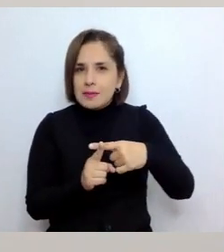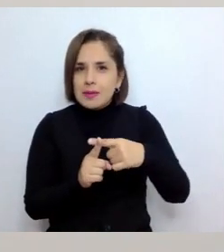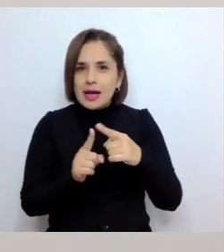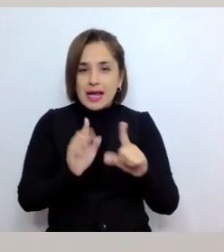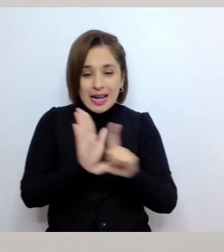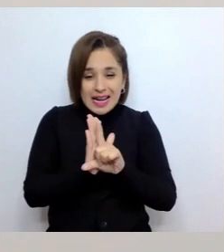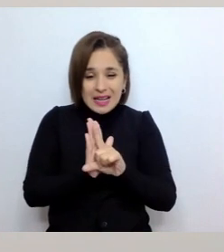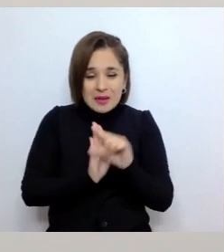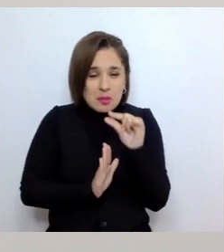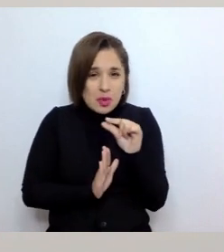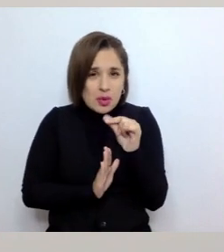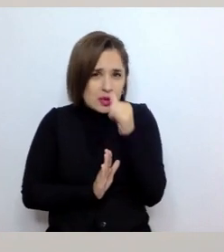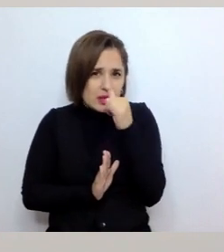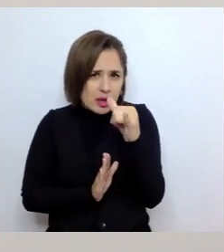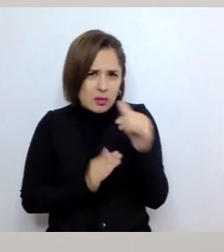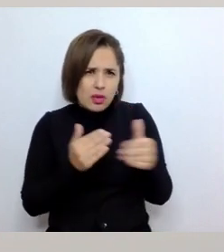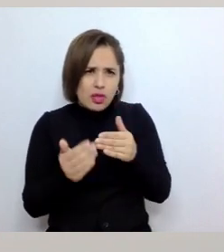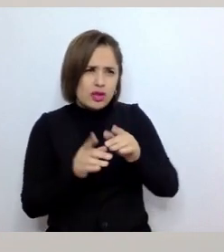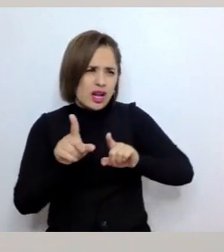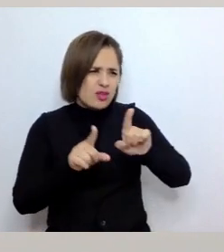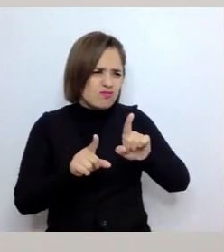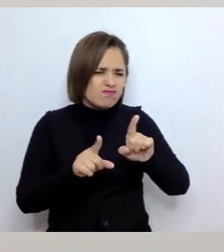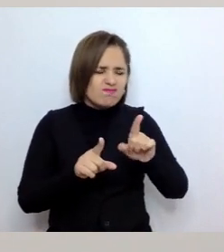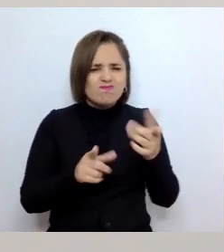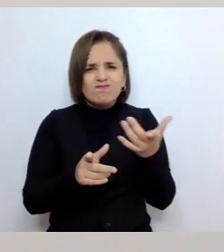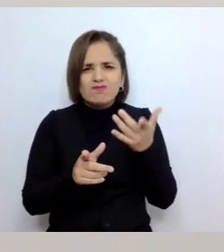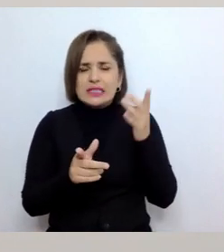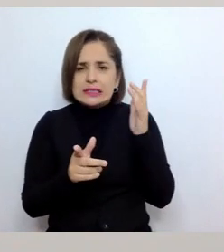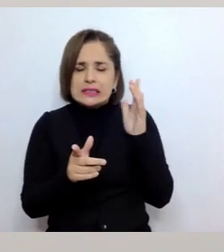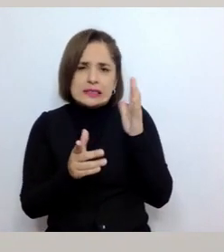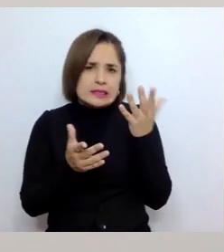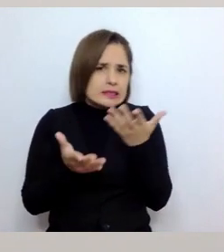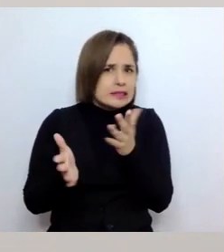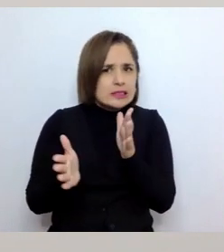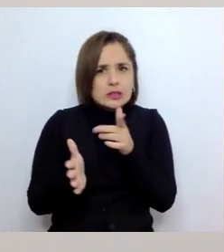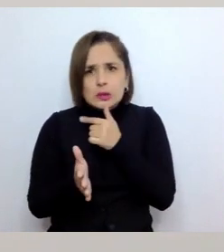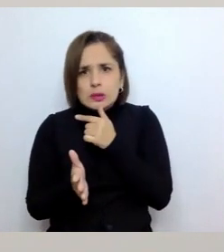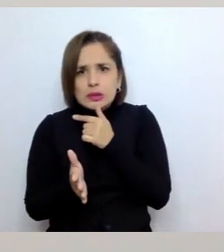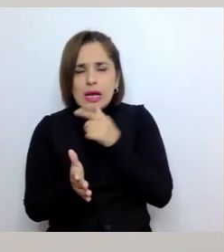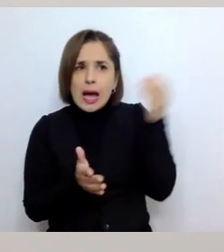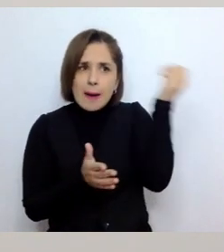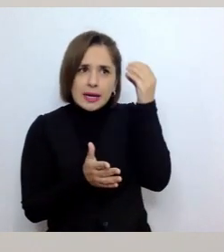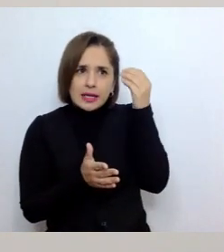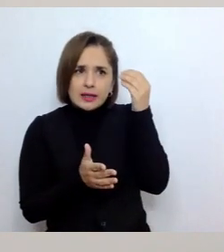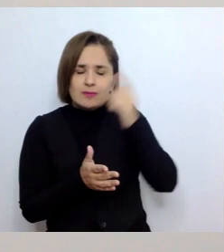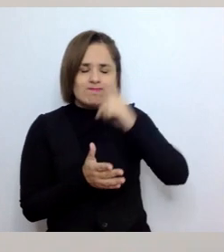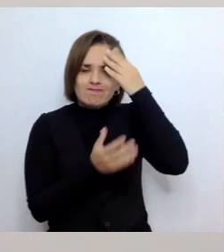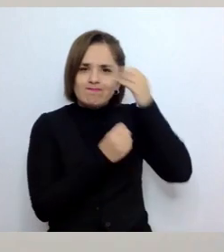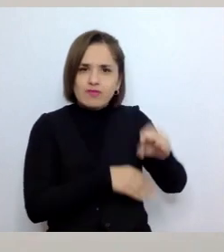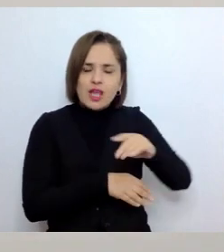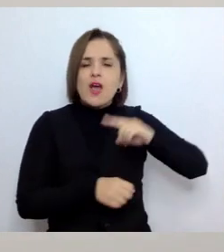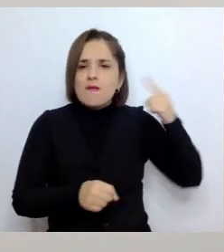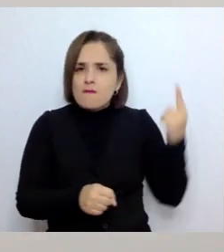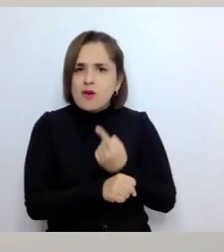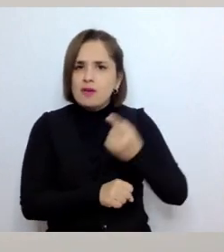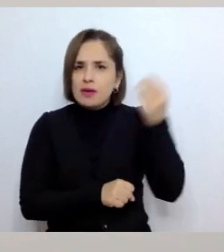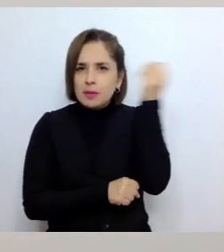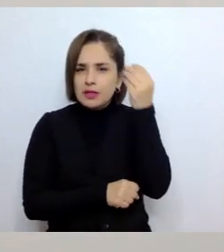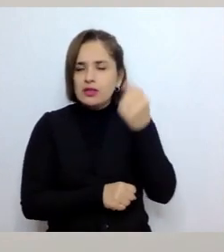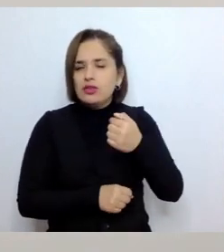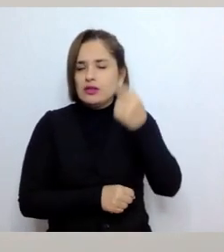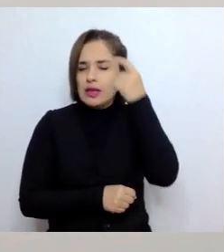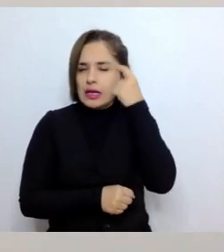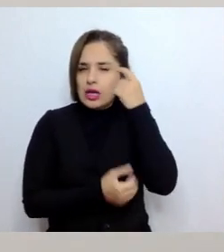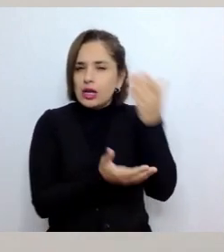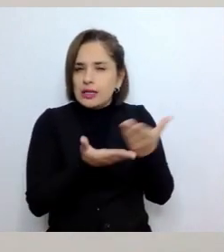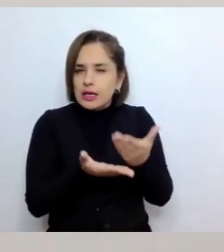la ley lleva tan poco tiempo que todavía hay cosas que son muy ambigües, entonces tú aprendes, desaprendes y vuelves a aprender, entonces